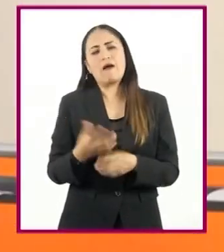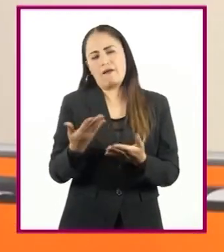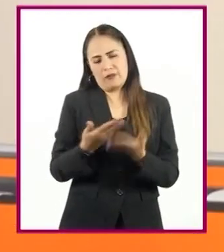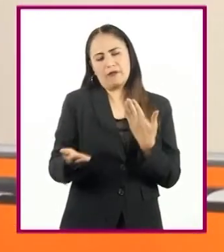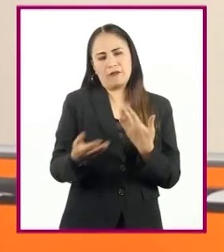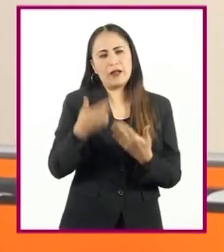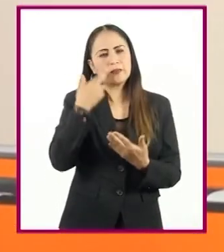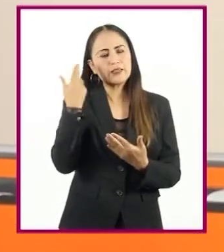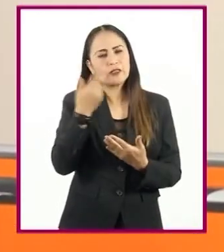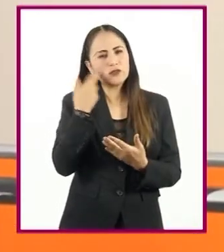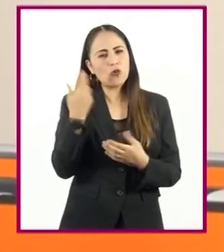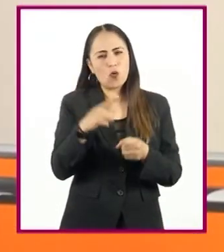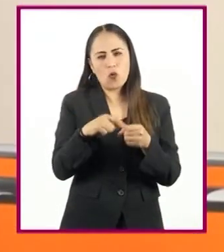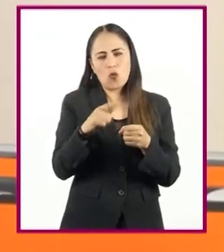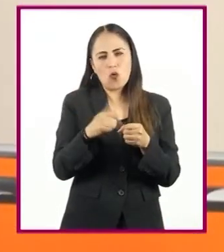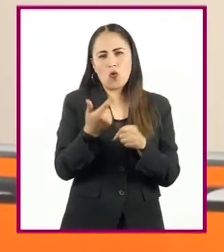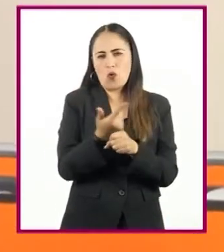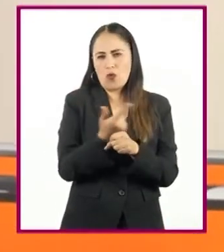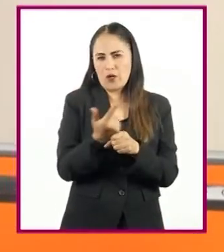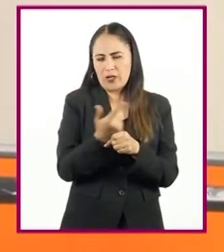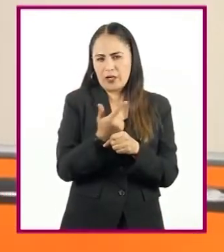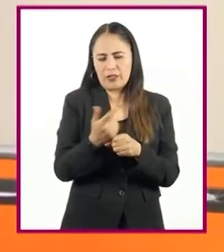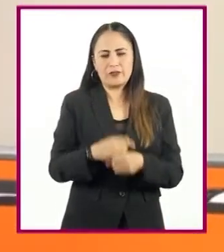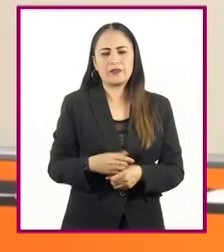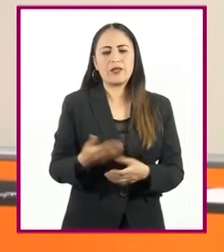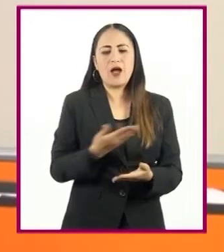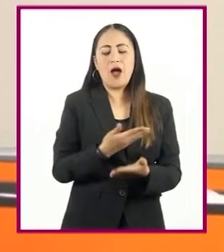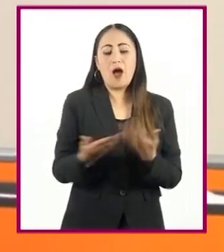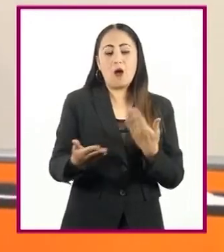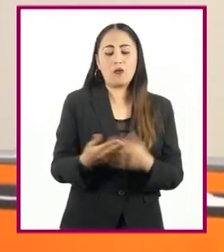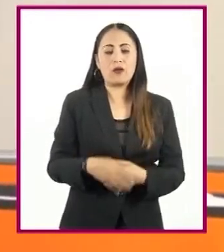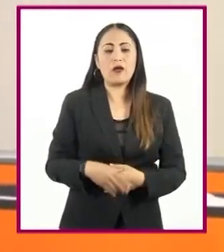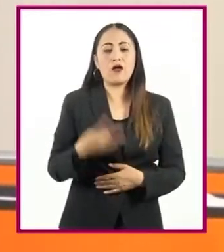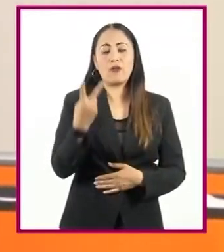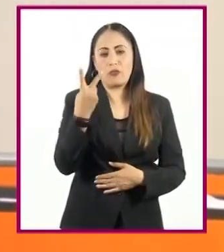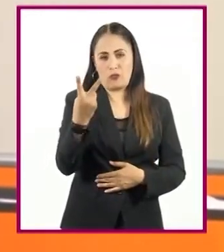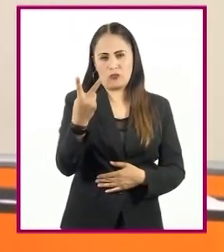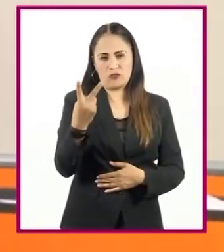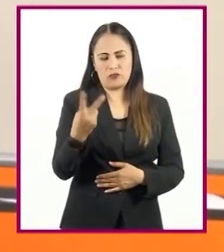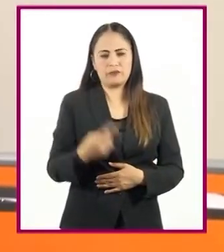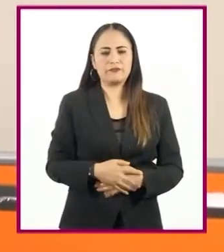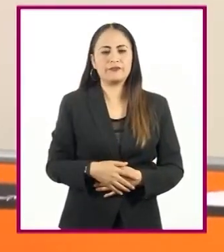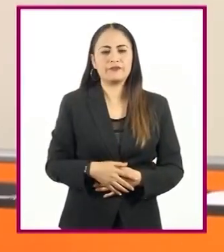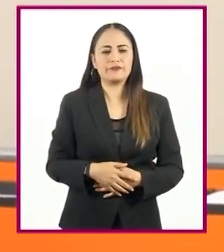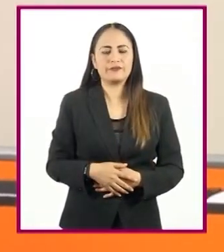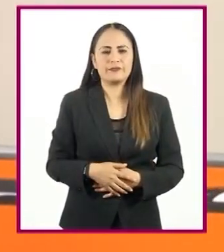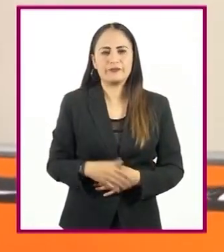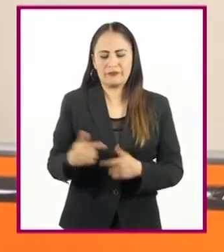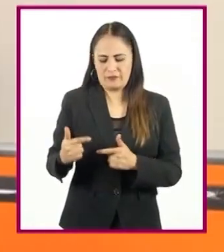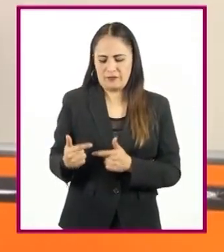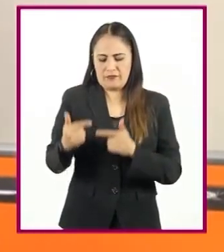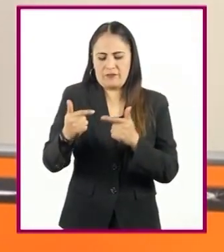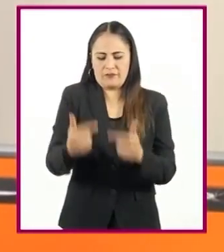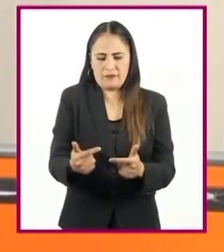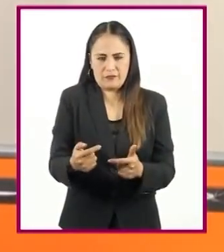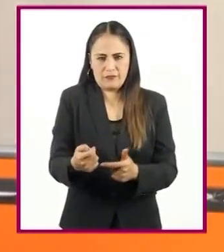grises. Ahora, tomamos dos ratones, producto de la primera cruza. ¿Sí?